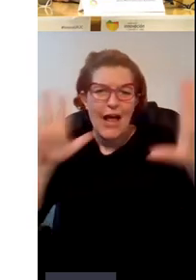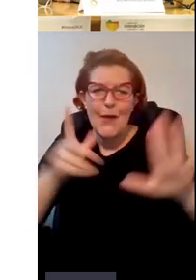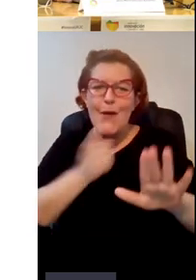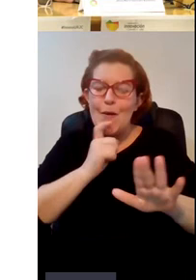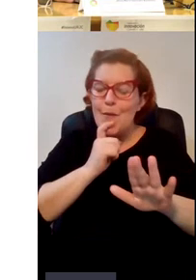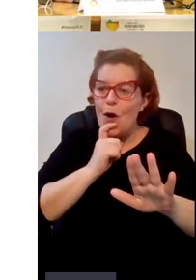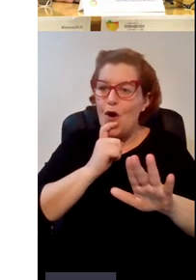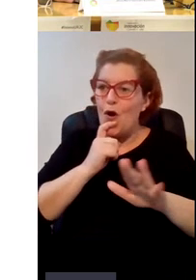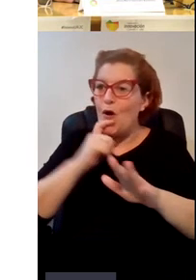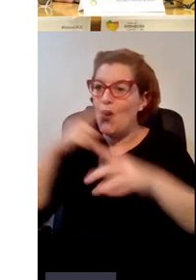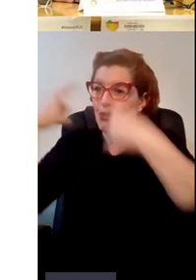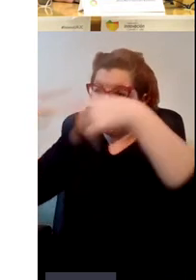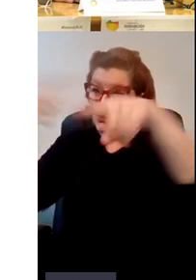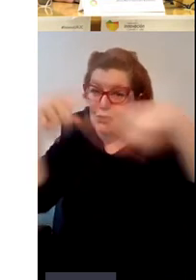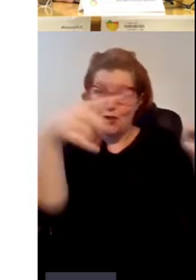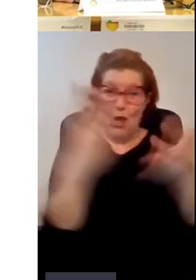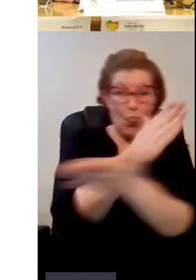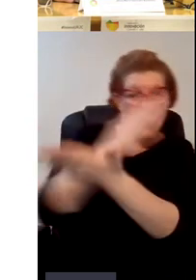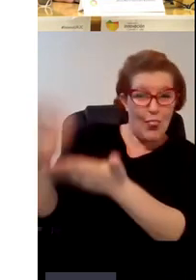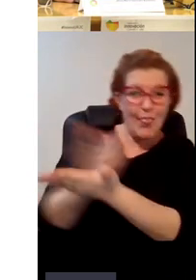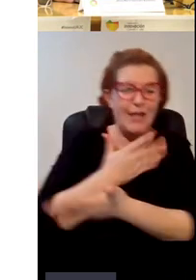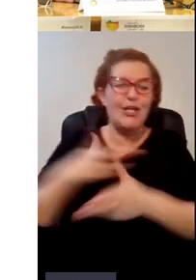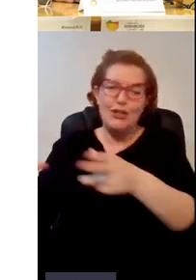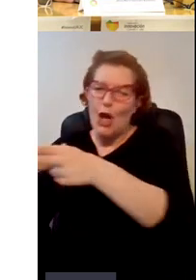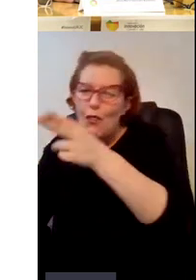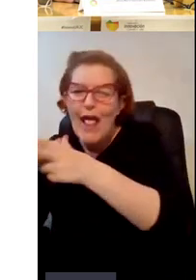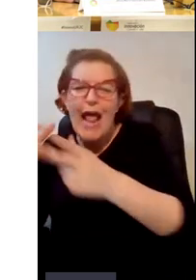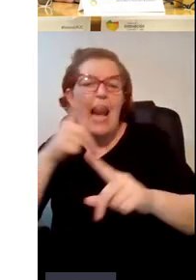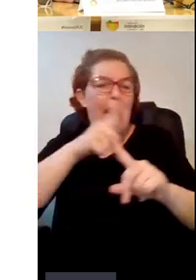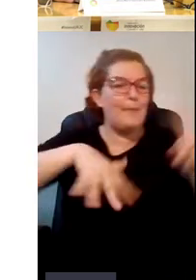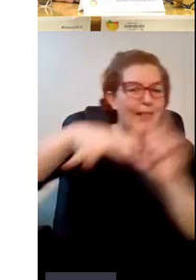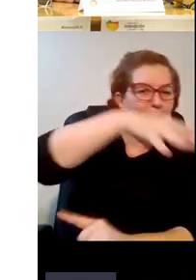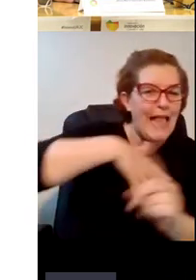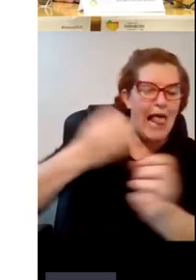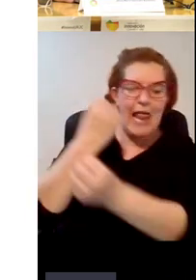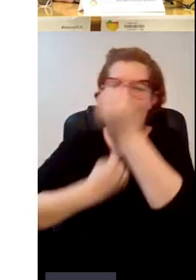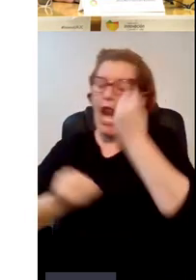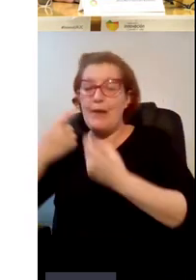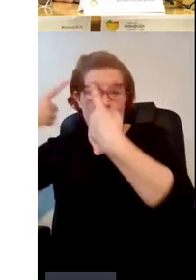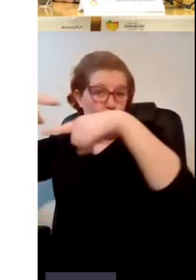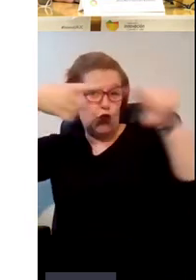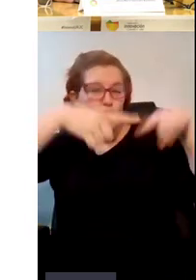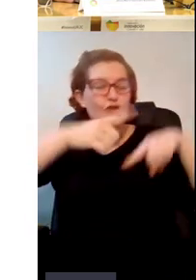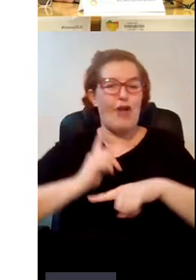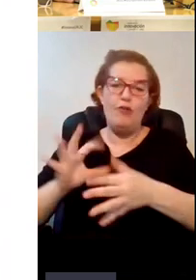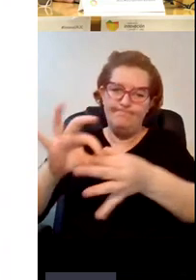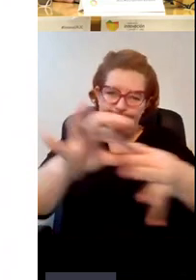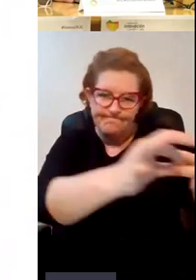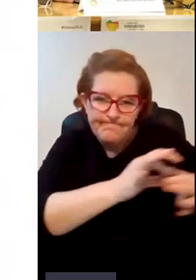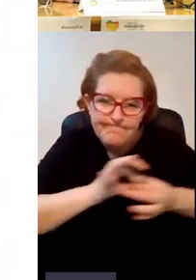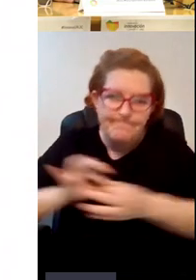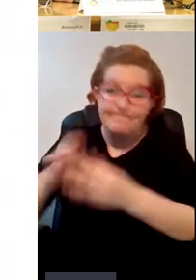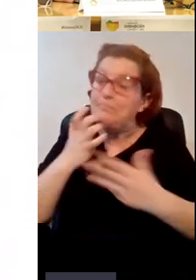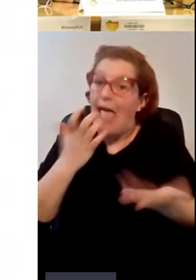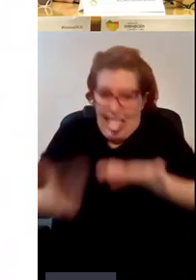ni la parte medioambiental va sola ni la parte social va sola ni la parte económica va sola mientras no haya un equilibrio entre las tres pues no